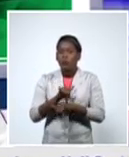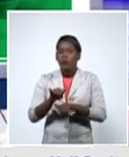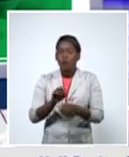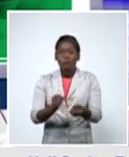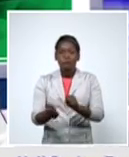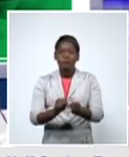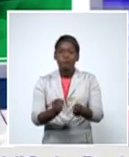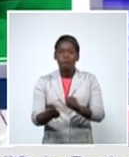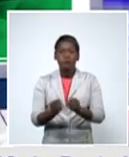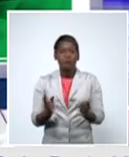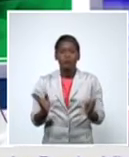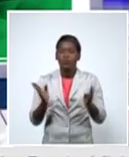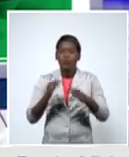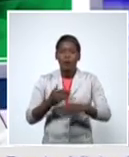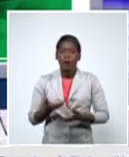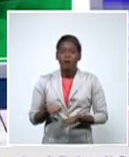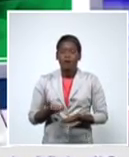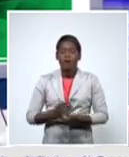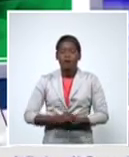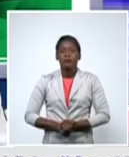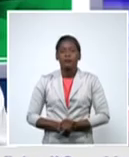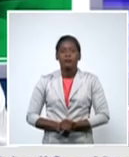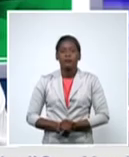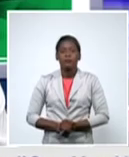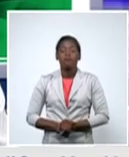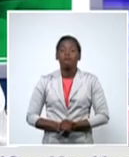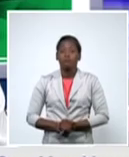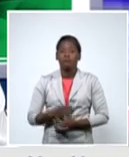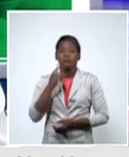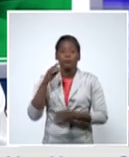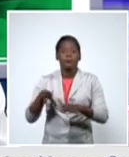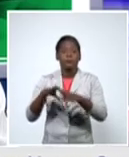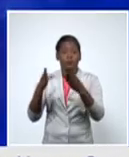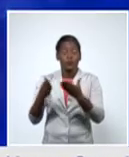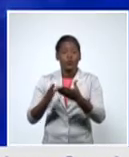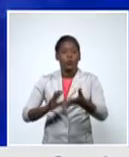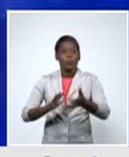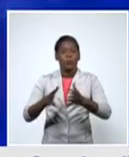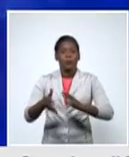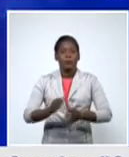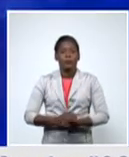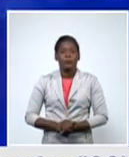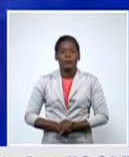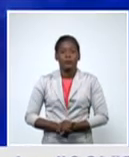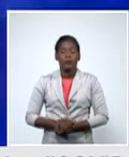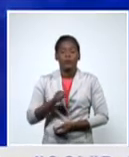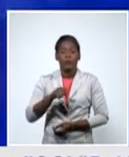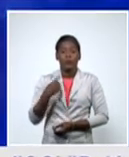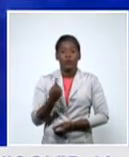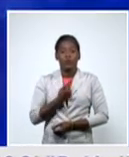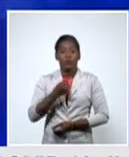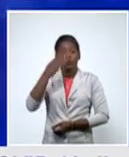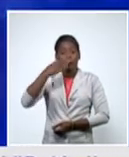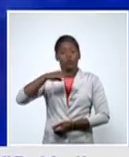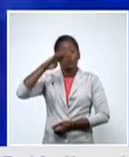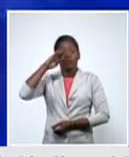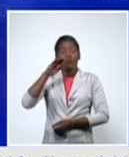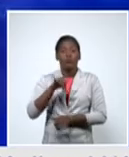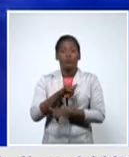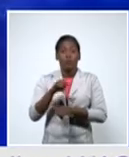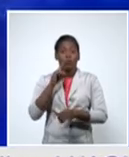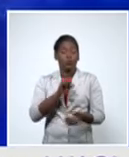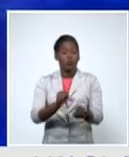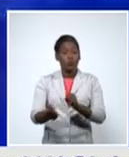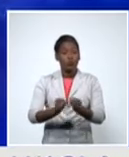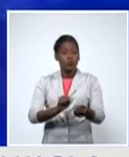administración de vacunas este es el mundo complejo exactamente y Cuba no está exenta en este sentido tenemos que seguir